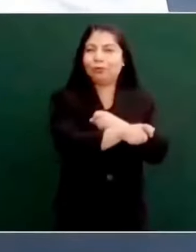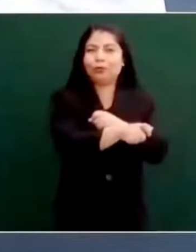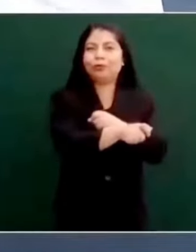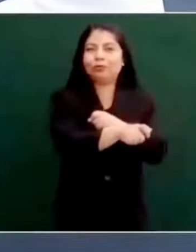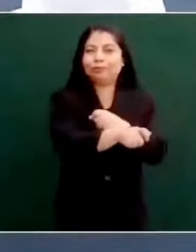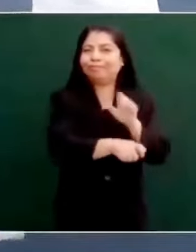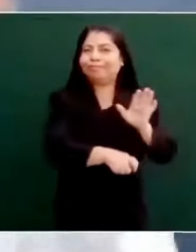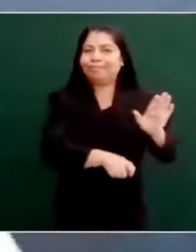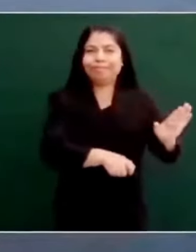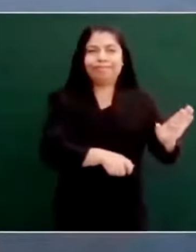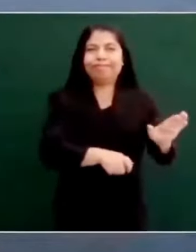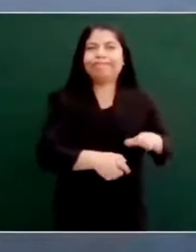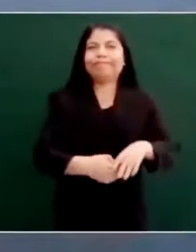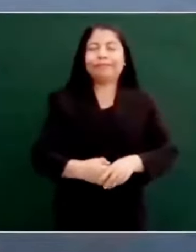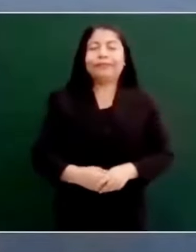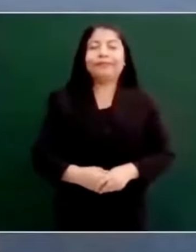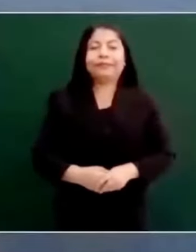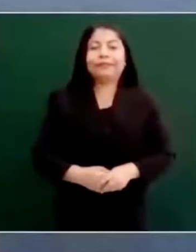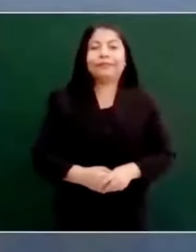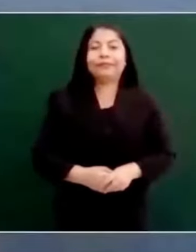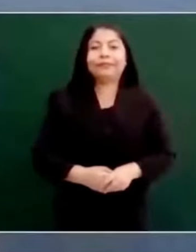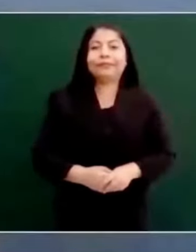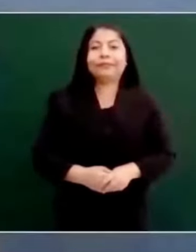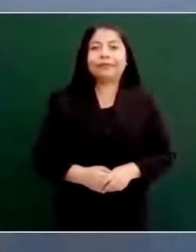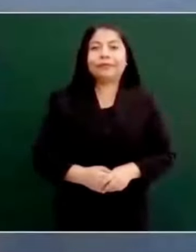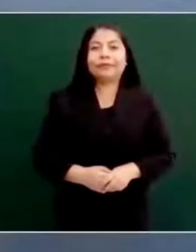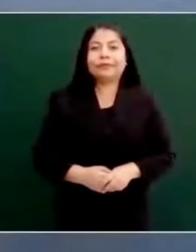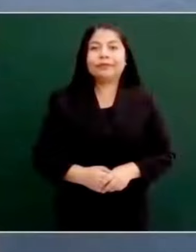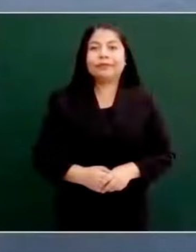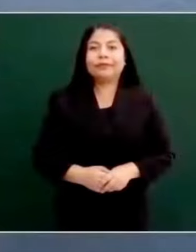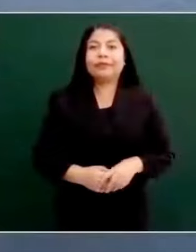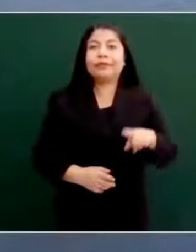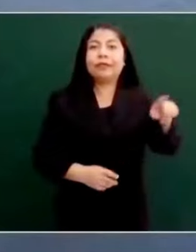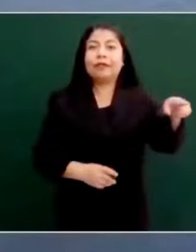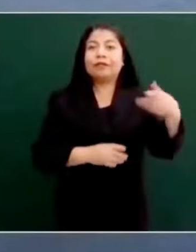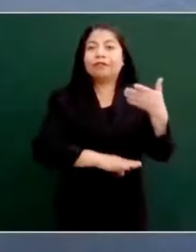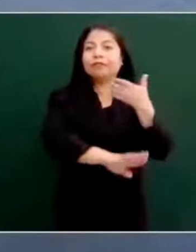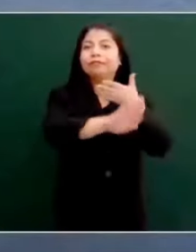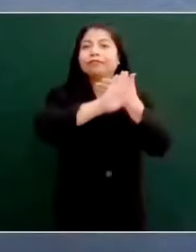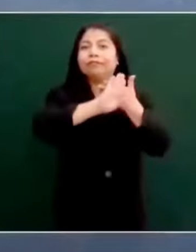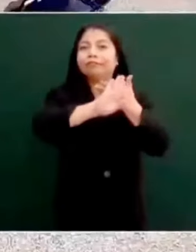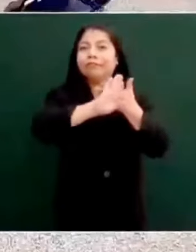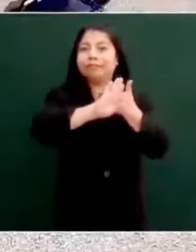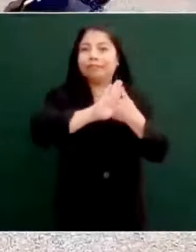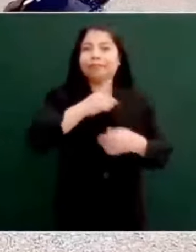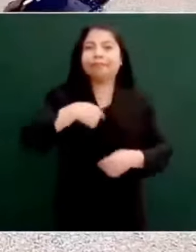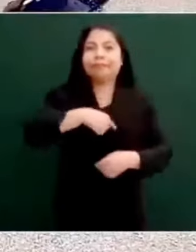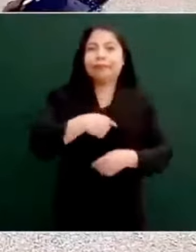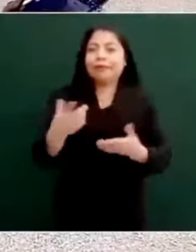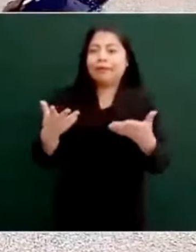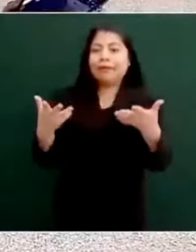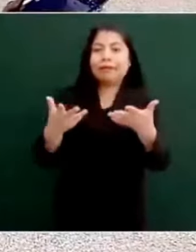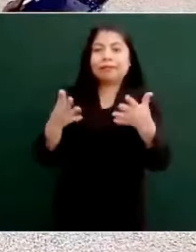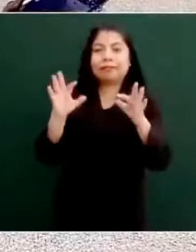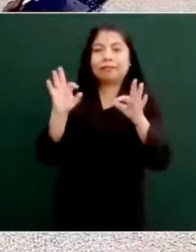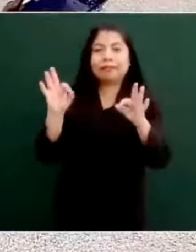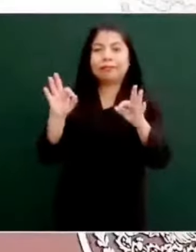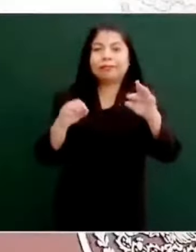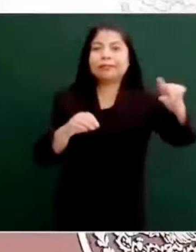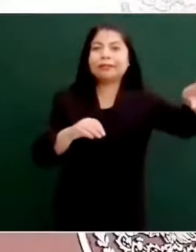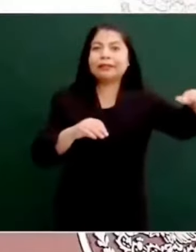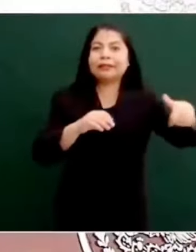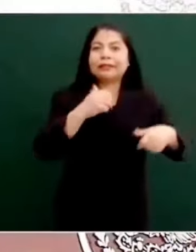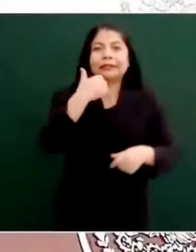que quedemos mal, que no se concluyan las obras, ¿saben desde